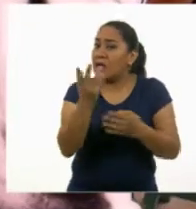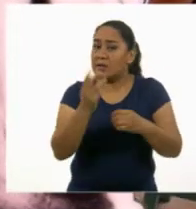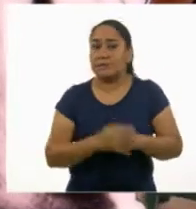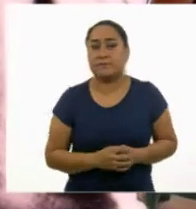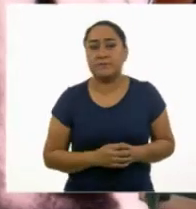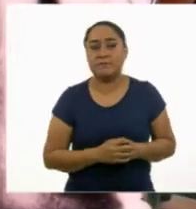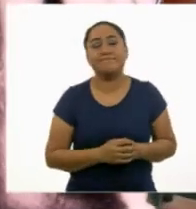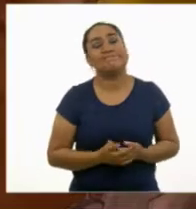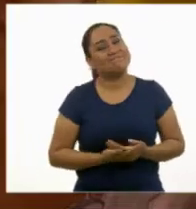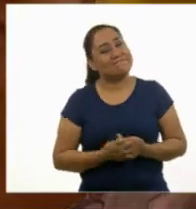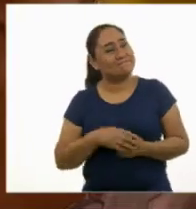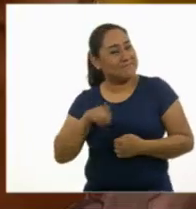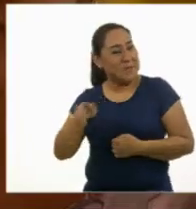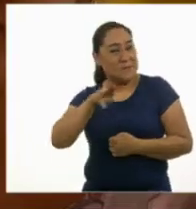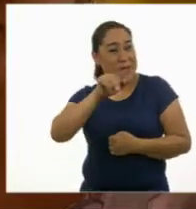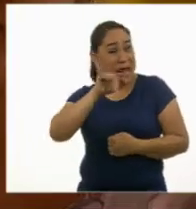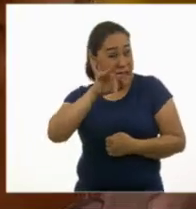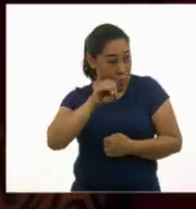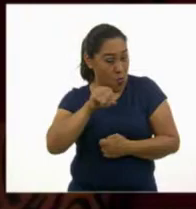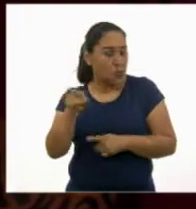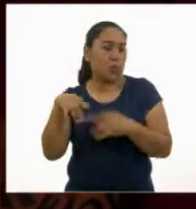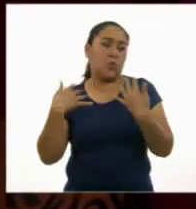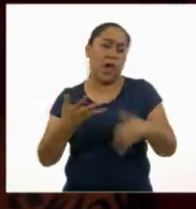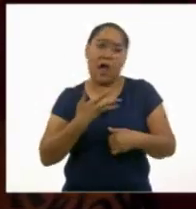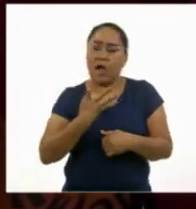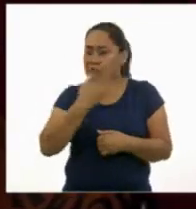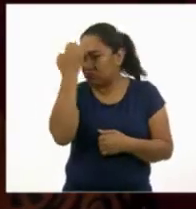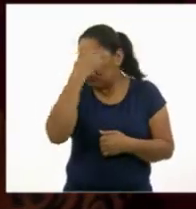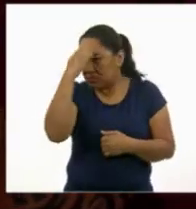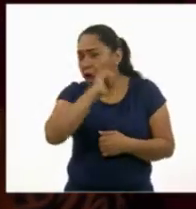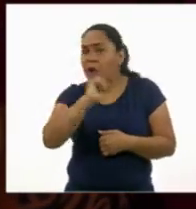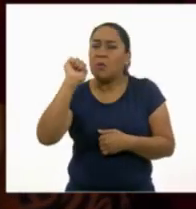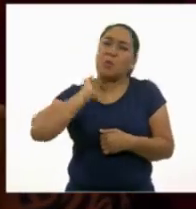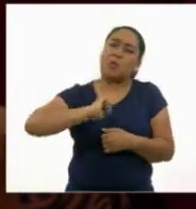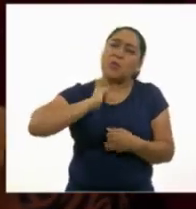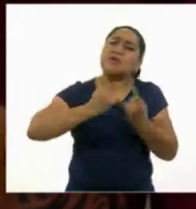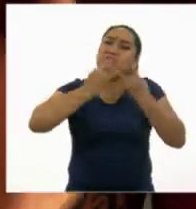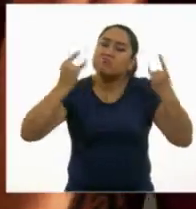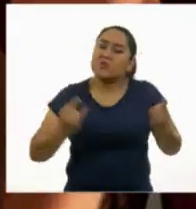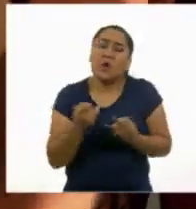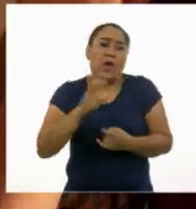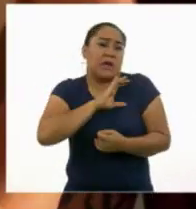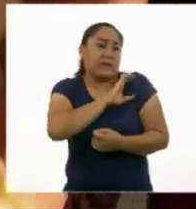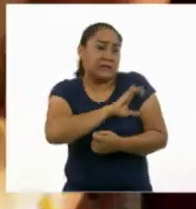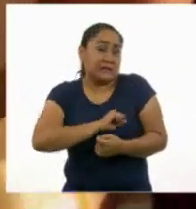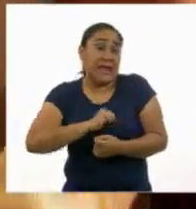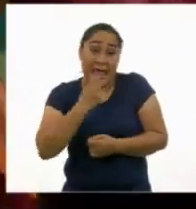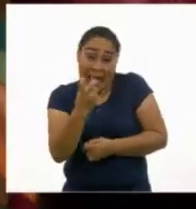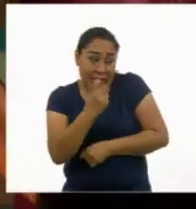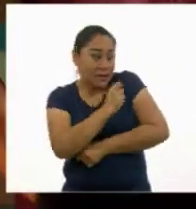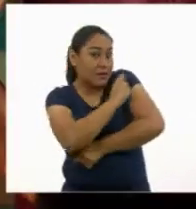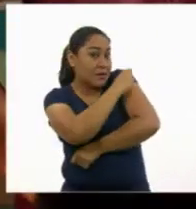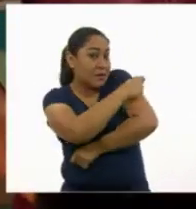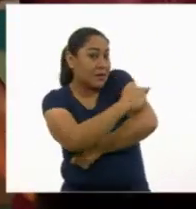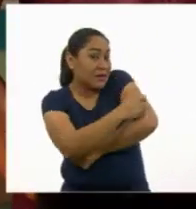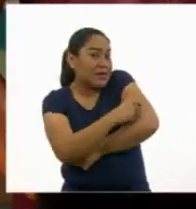Mario sabe mucho de nuestros antepasados y le gusta leer de esas cosas. Y su tatuaje es de eso.